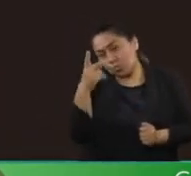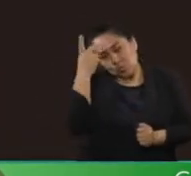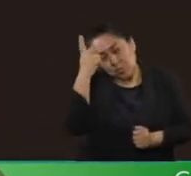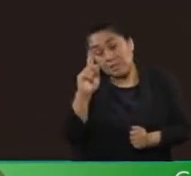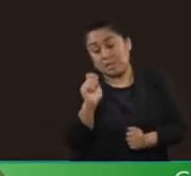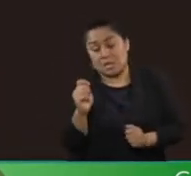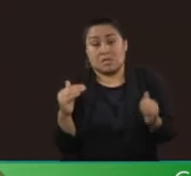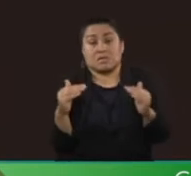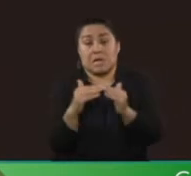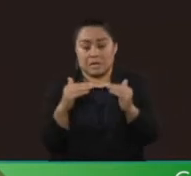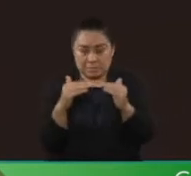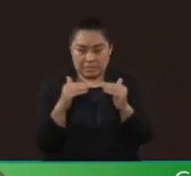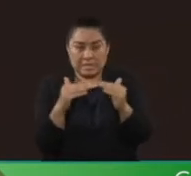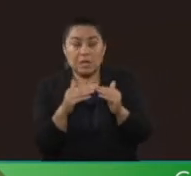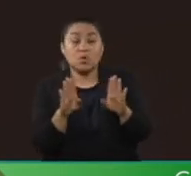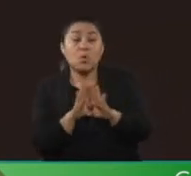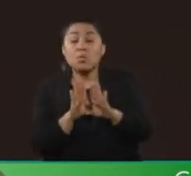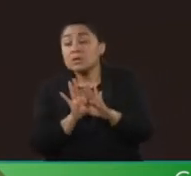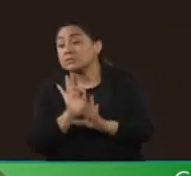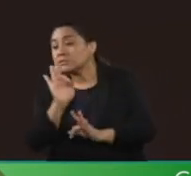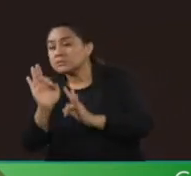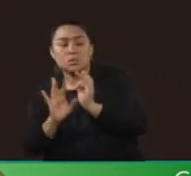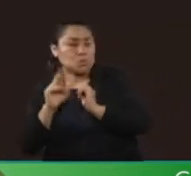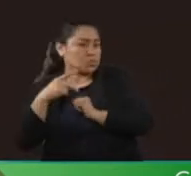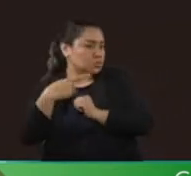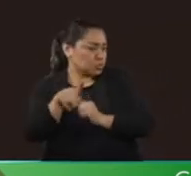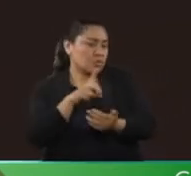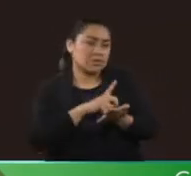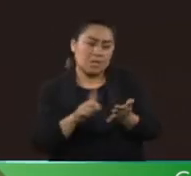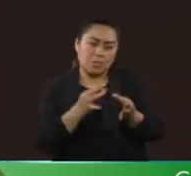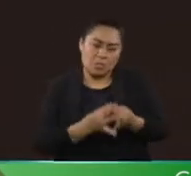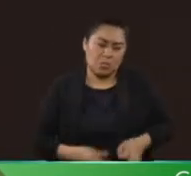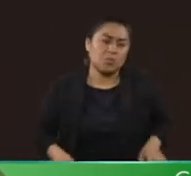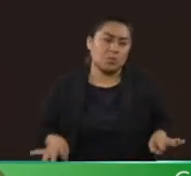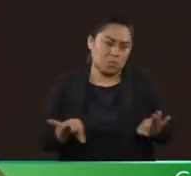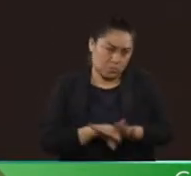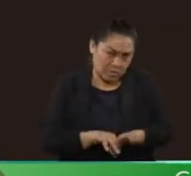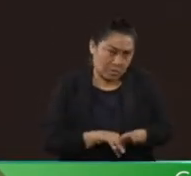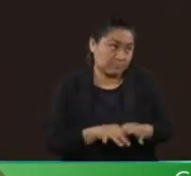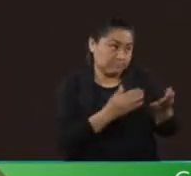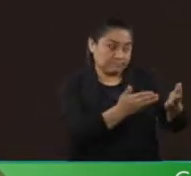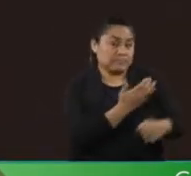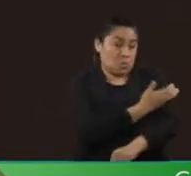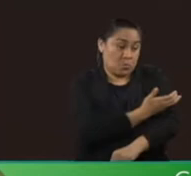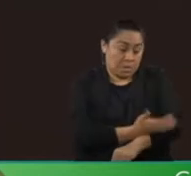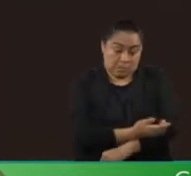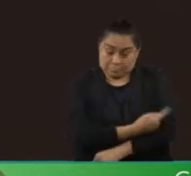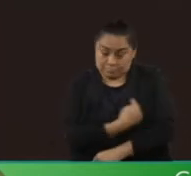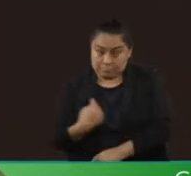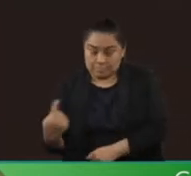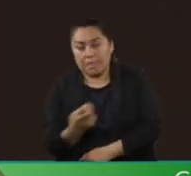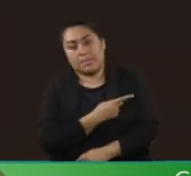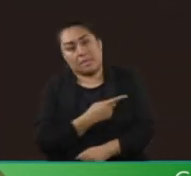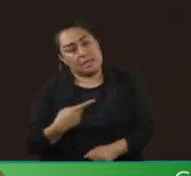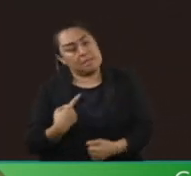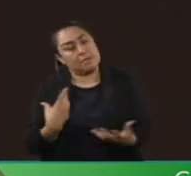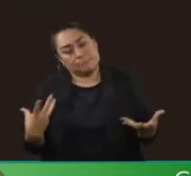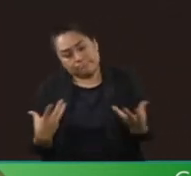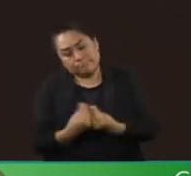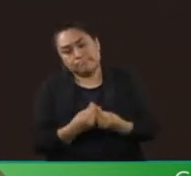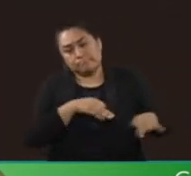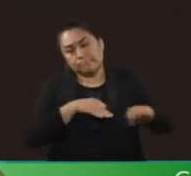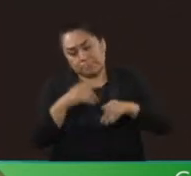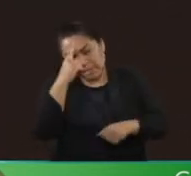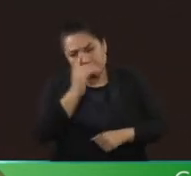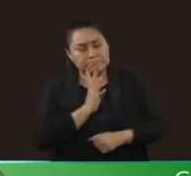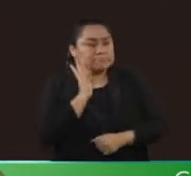donde la vivienda no sea un privilegio, sino un derecho fundamental, pues a nosotros, compañeros, nos toca trabajar juntos para hacer esta visión